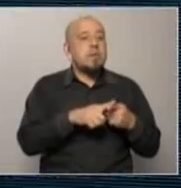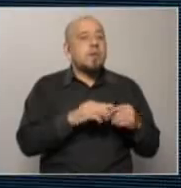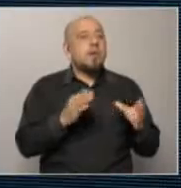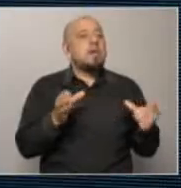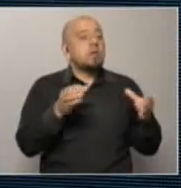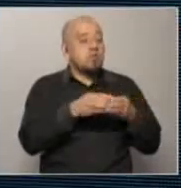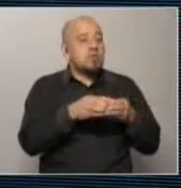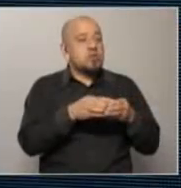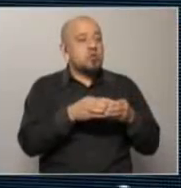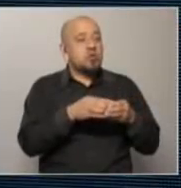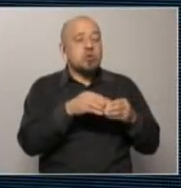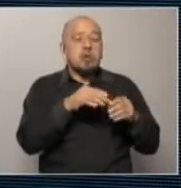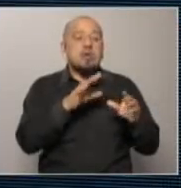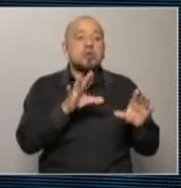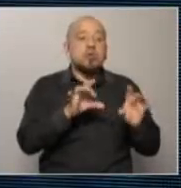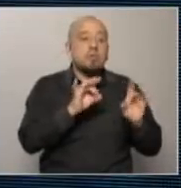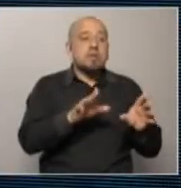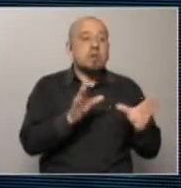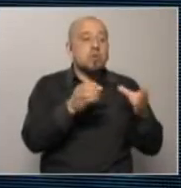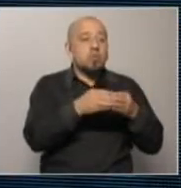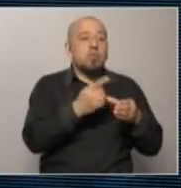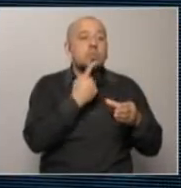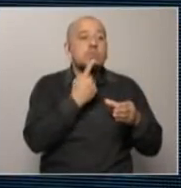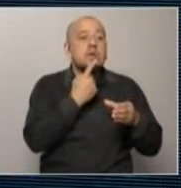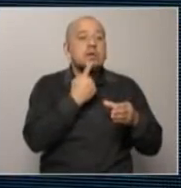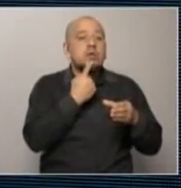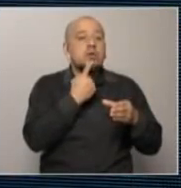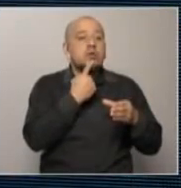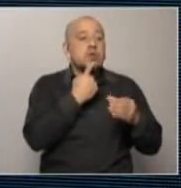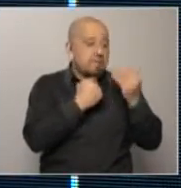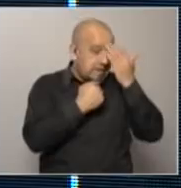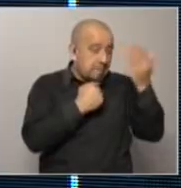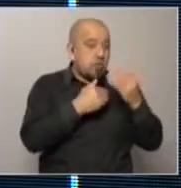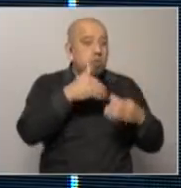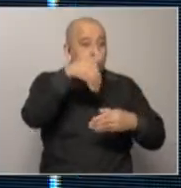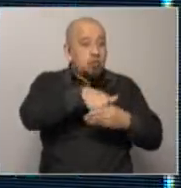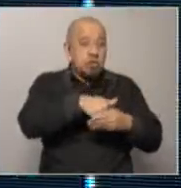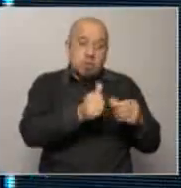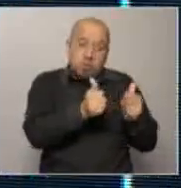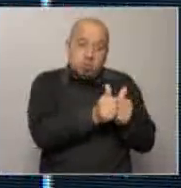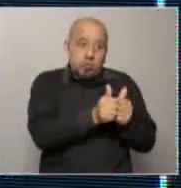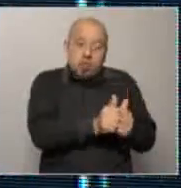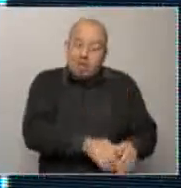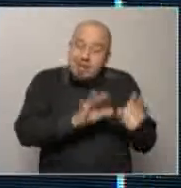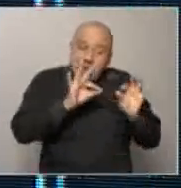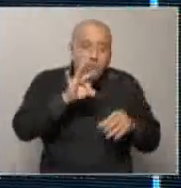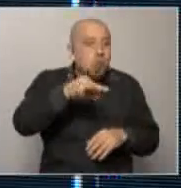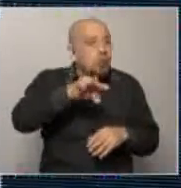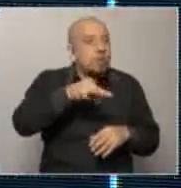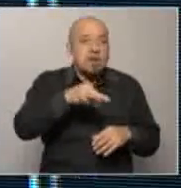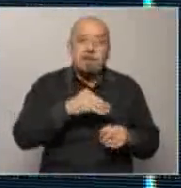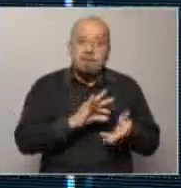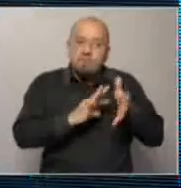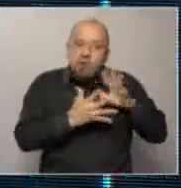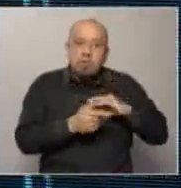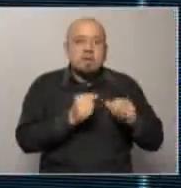comisión y en el plenario solamente hay un camino es que el partido nacional del frente amplio voten unidos es la única forma de llegar